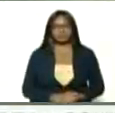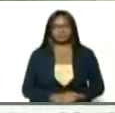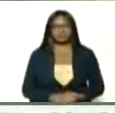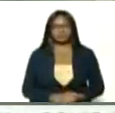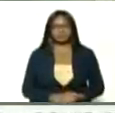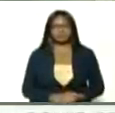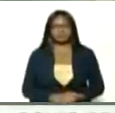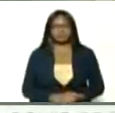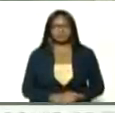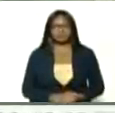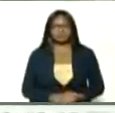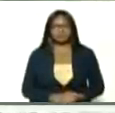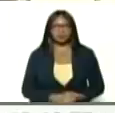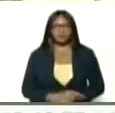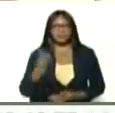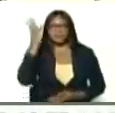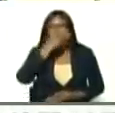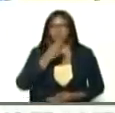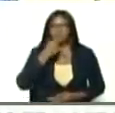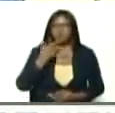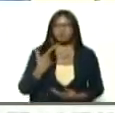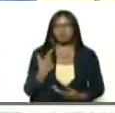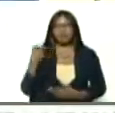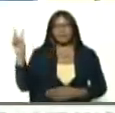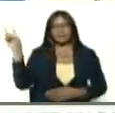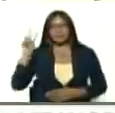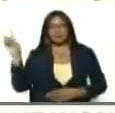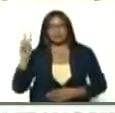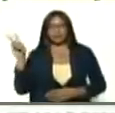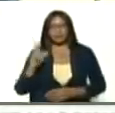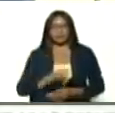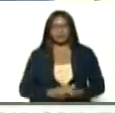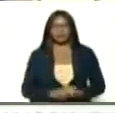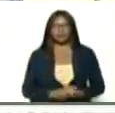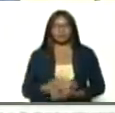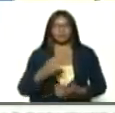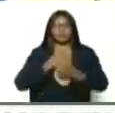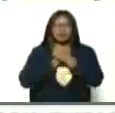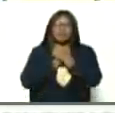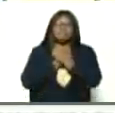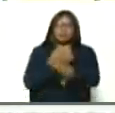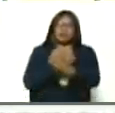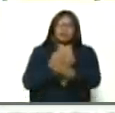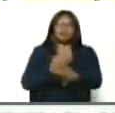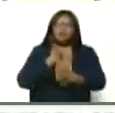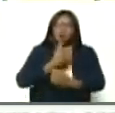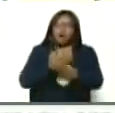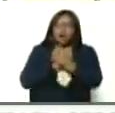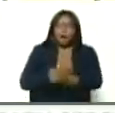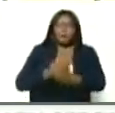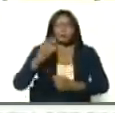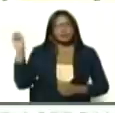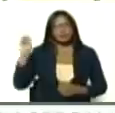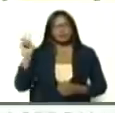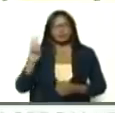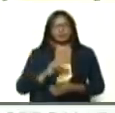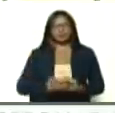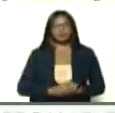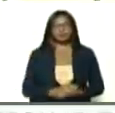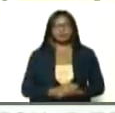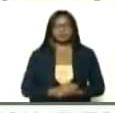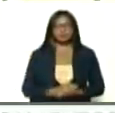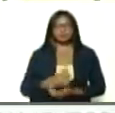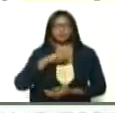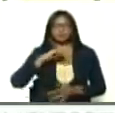Camila, hermosa Venezuela, nuestra amada Venezuela, yo amo a Venezuela, nuestra